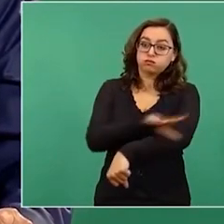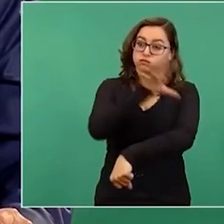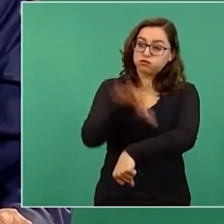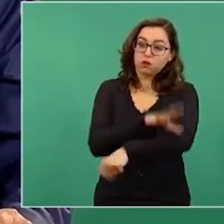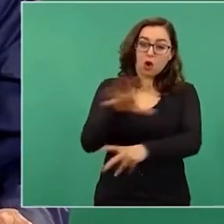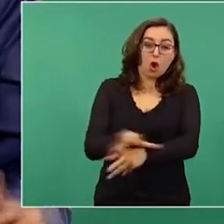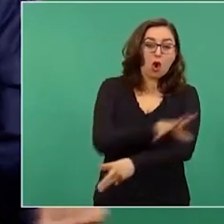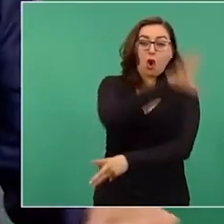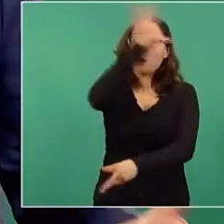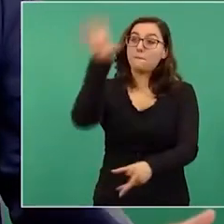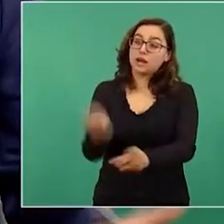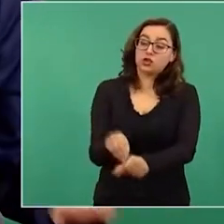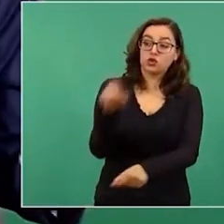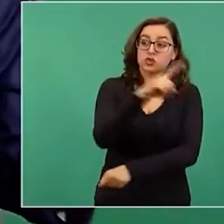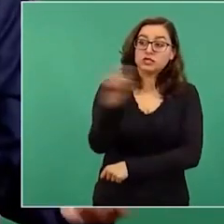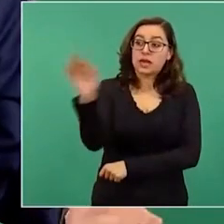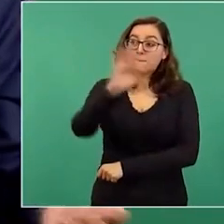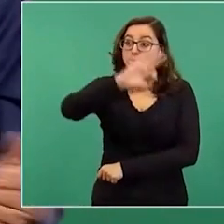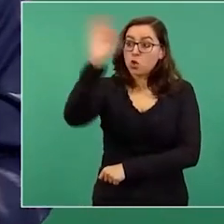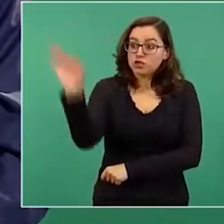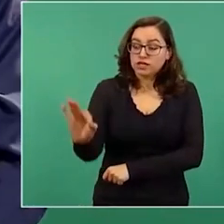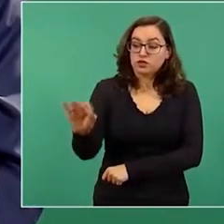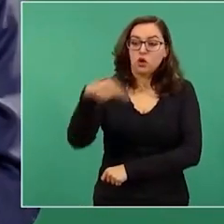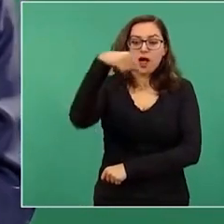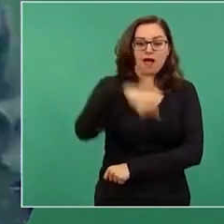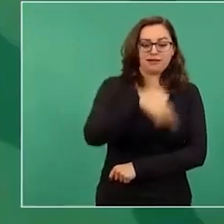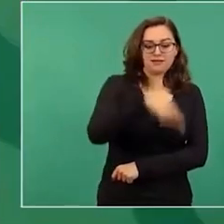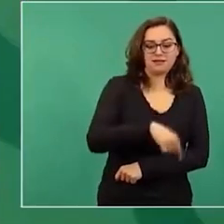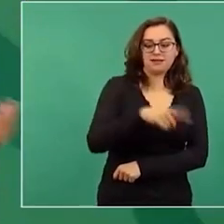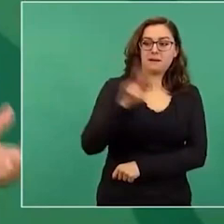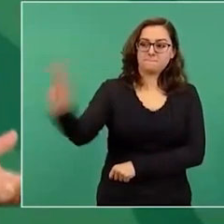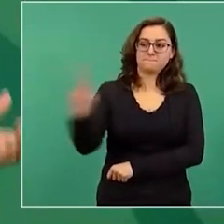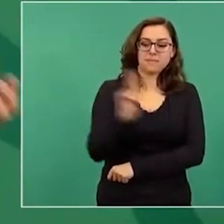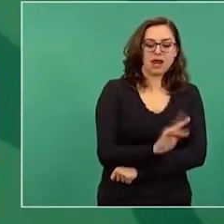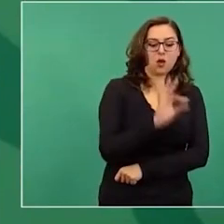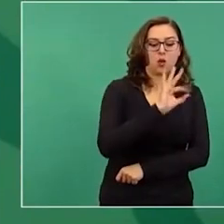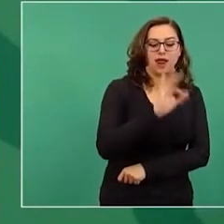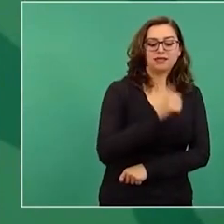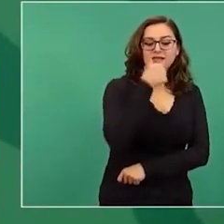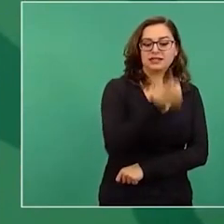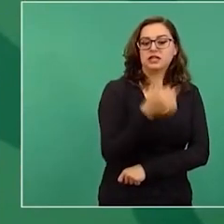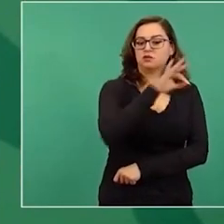Pero no tienen llenadera, quieren todo.